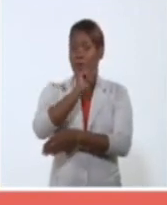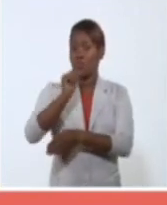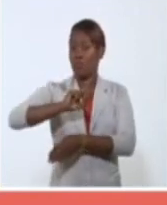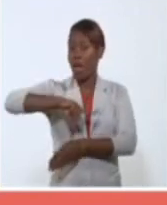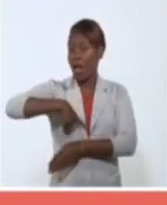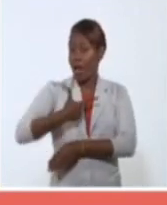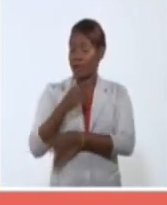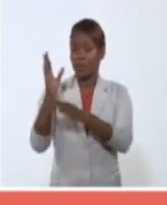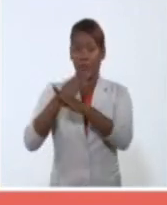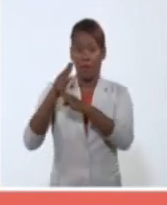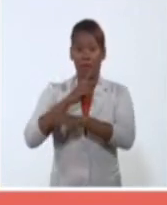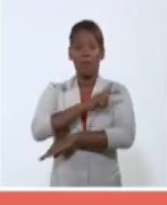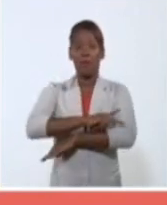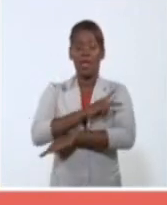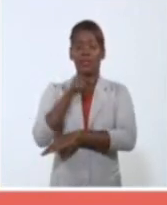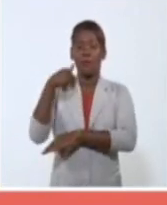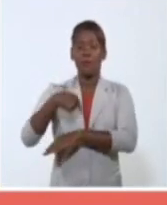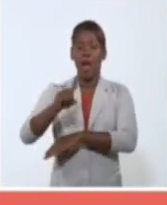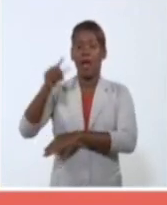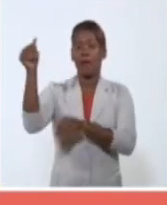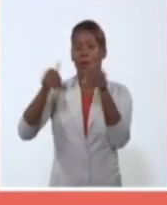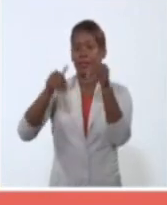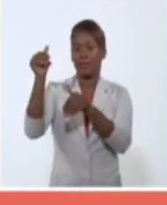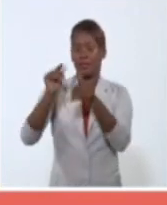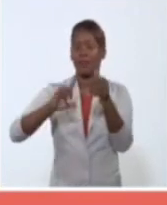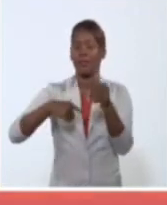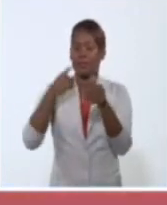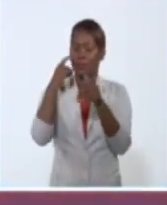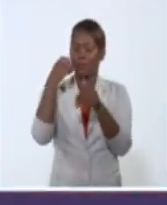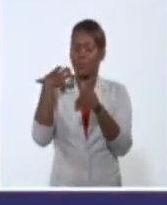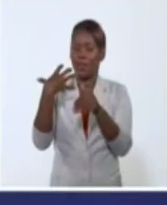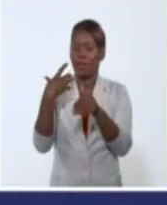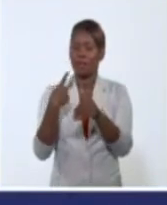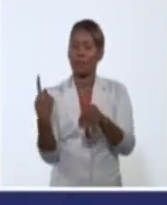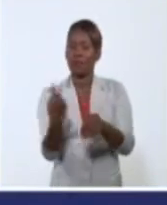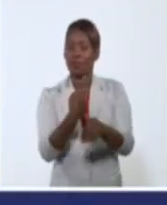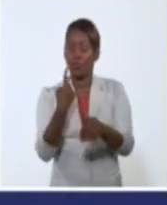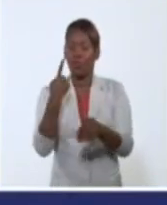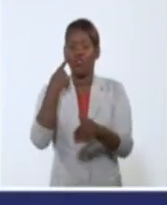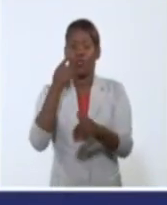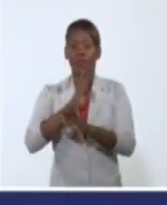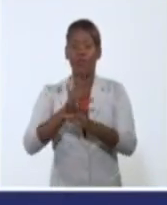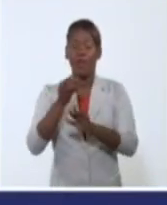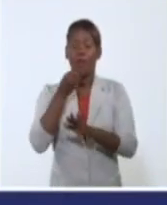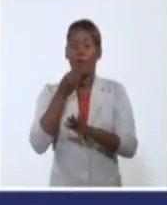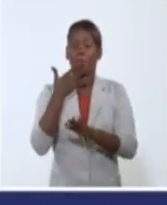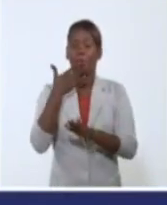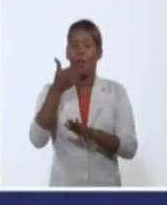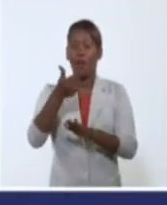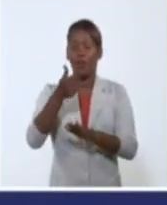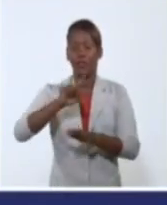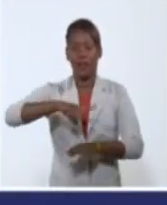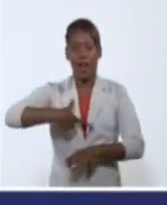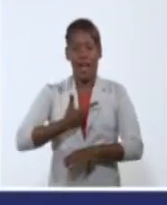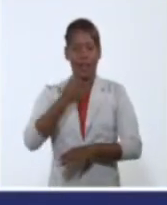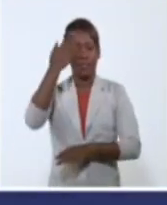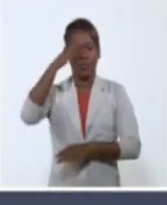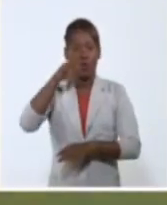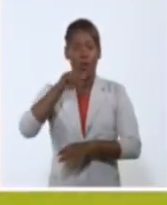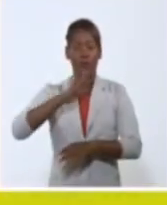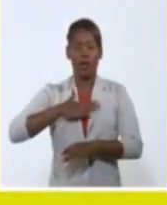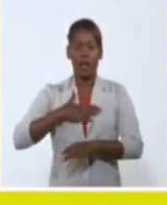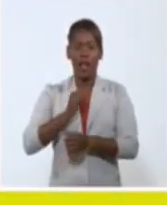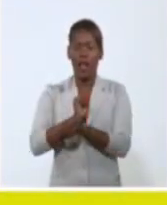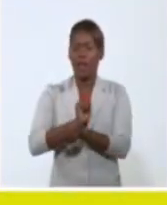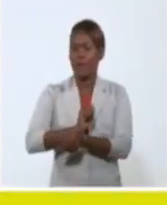40 países, donde ratifican al evento que se prefigura ya como un triunfo del arte, la libertad, el pensamiento